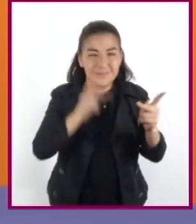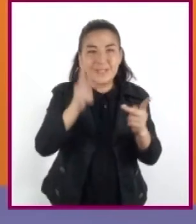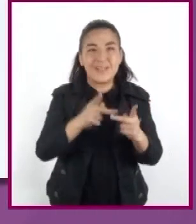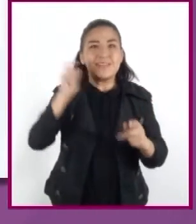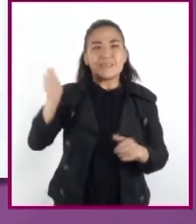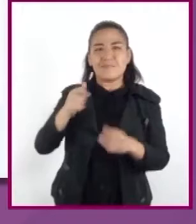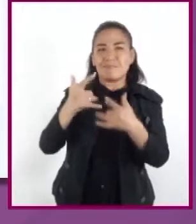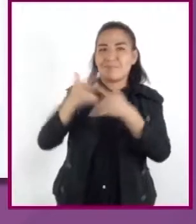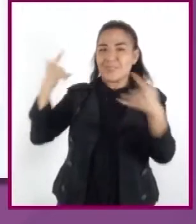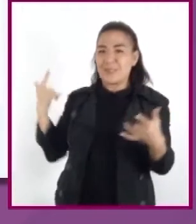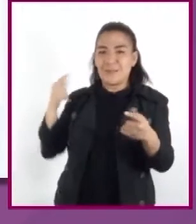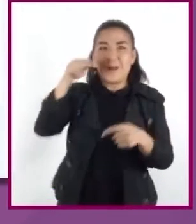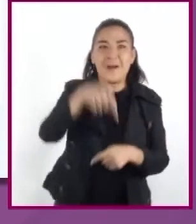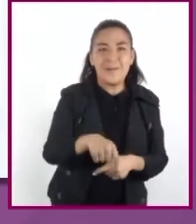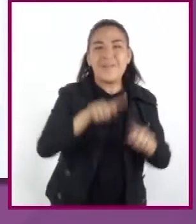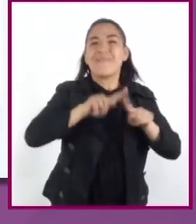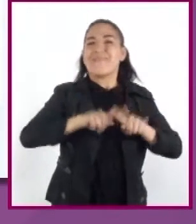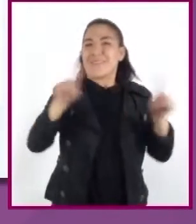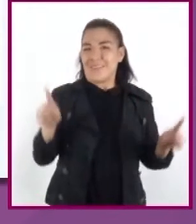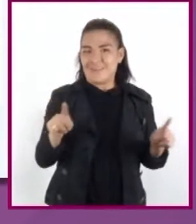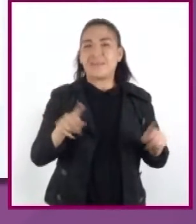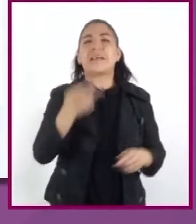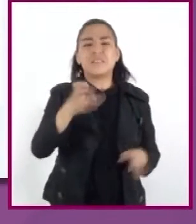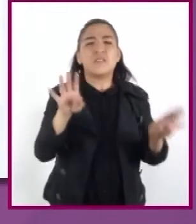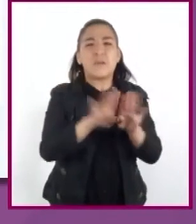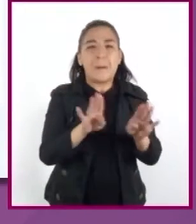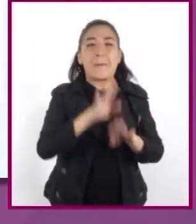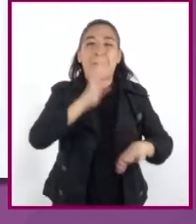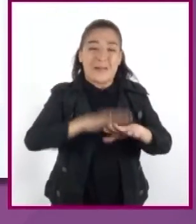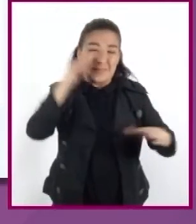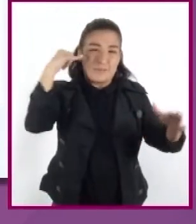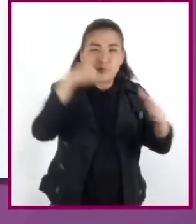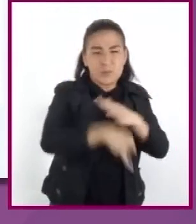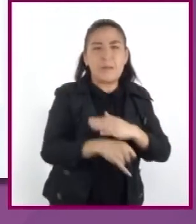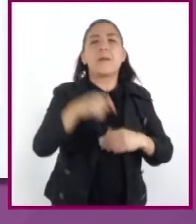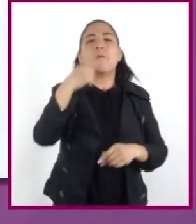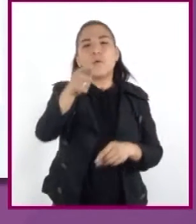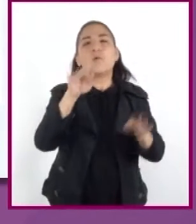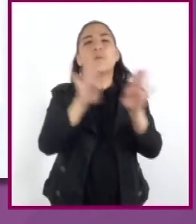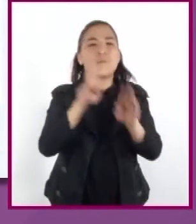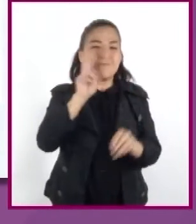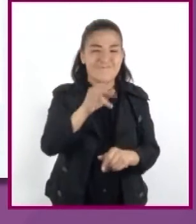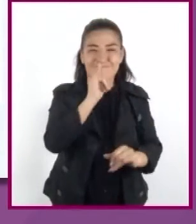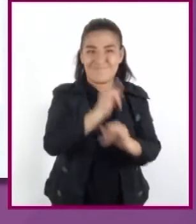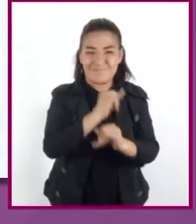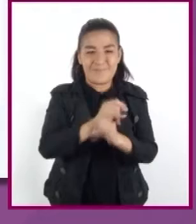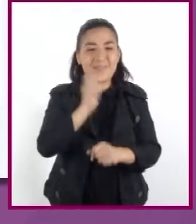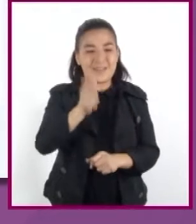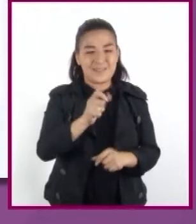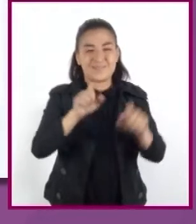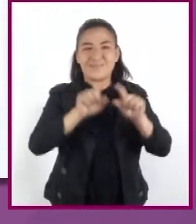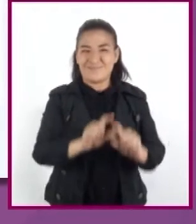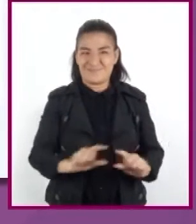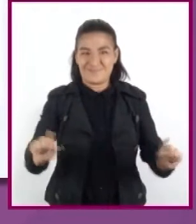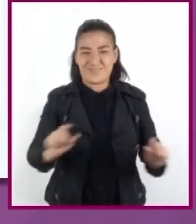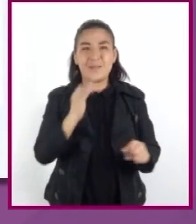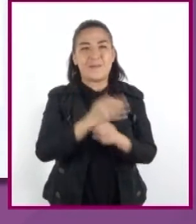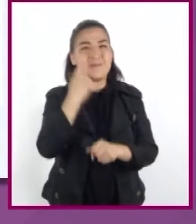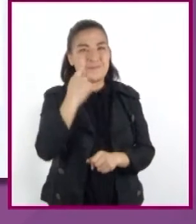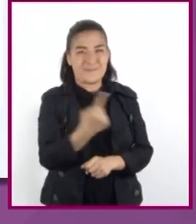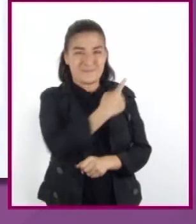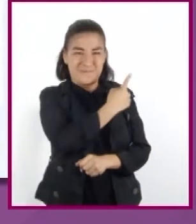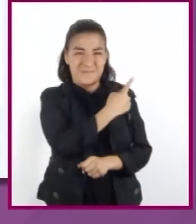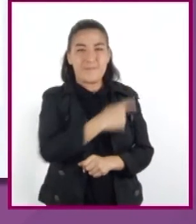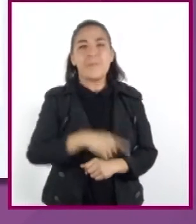histórico. Si desean abundar sobre el tema, los invito a visitar el mapa interactivo que el Instituto Nacional de Antropología e